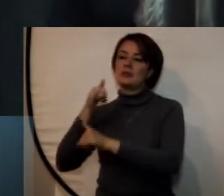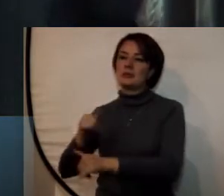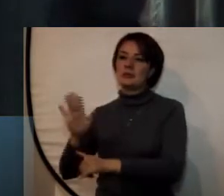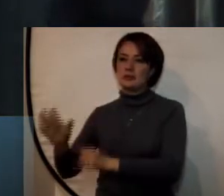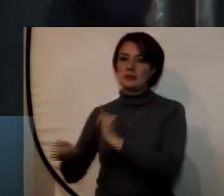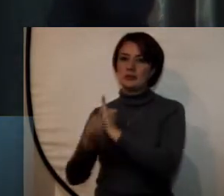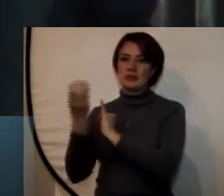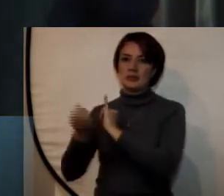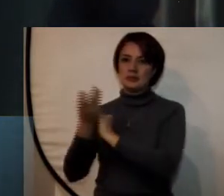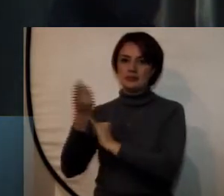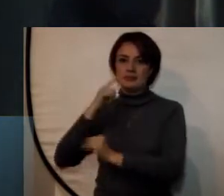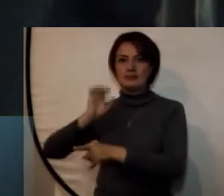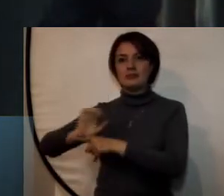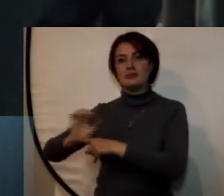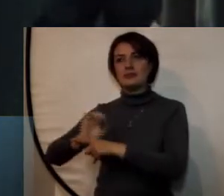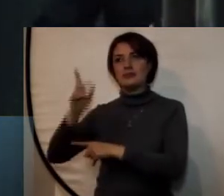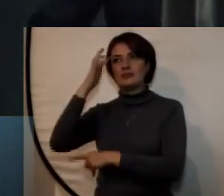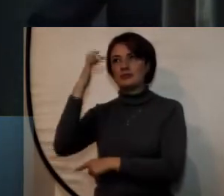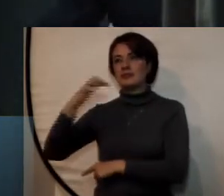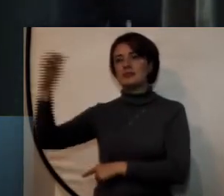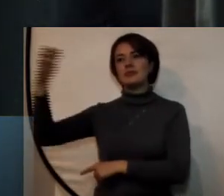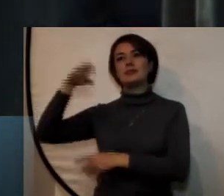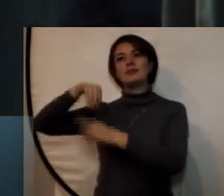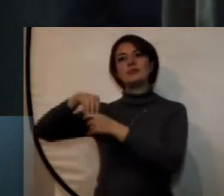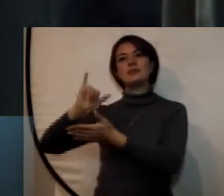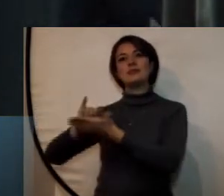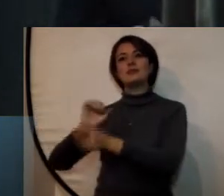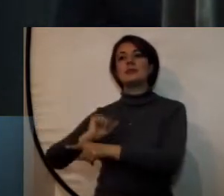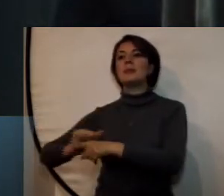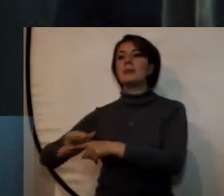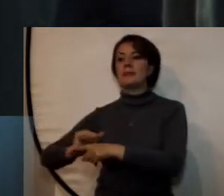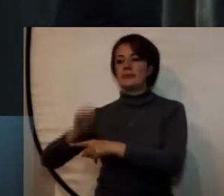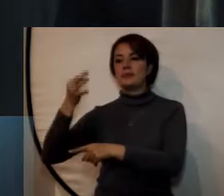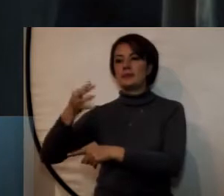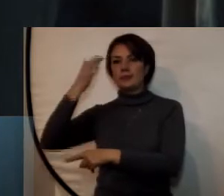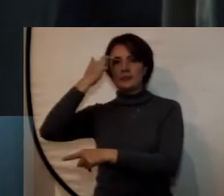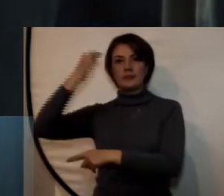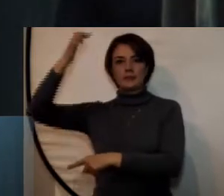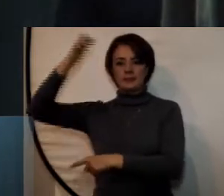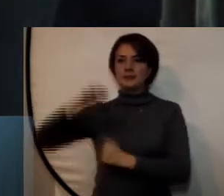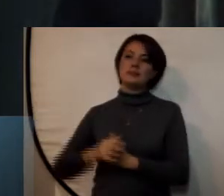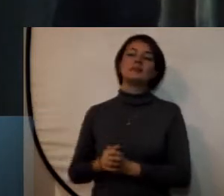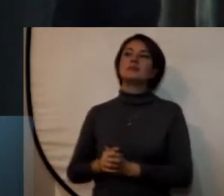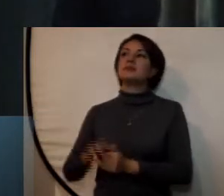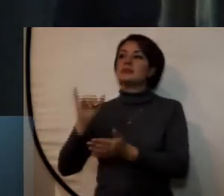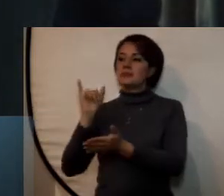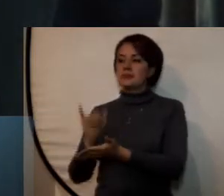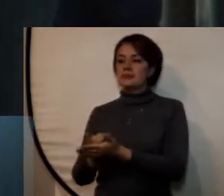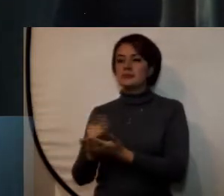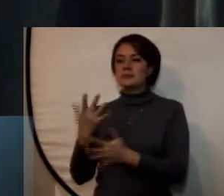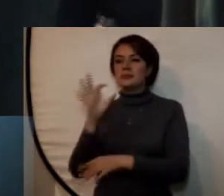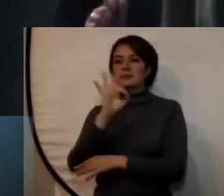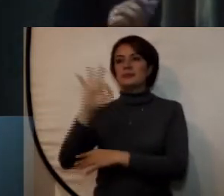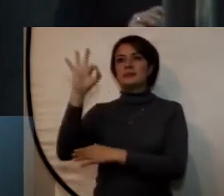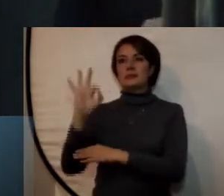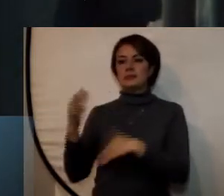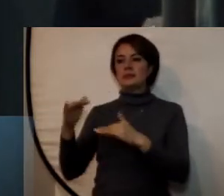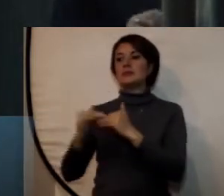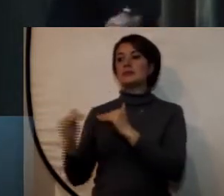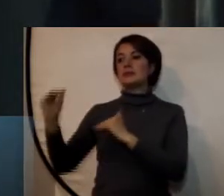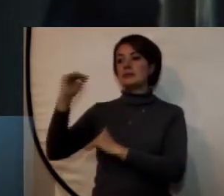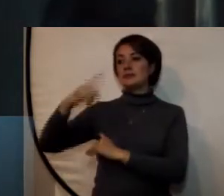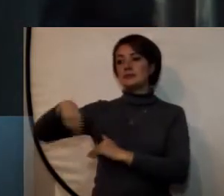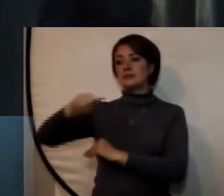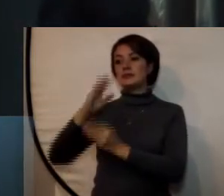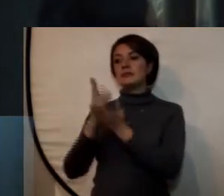desempeñándose en su ejercicio profesional a través de las prácticas profesionales realmente un porcentaje importante de estos